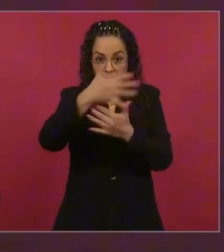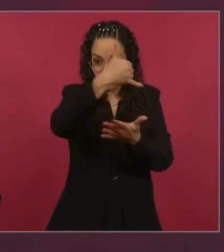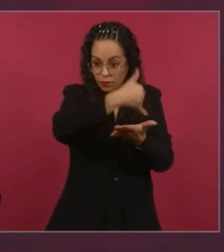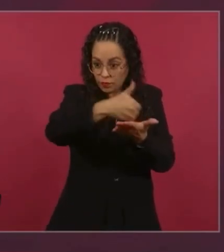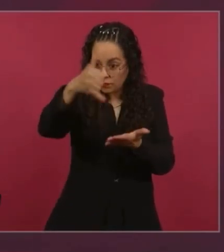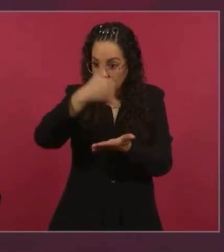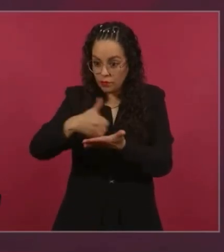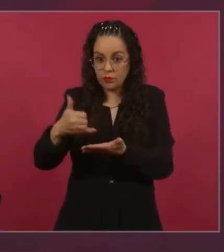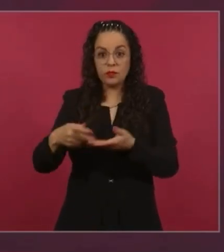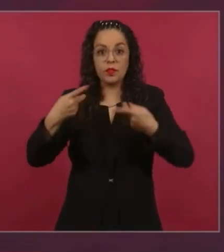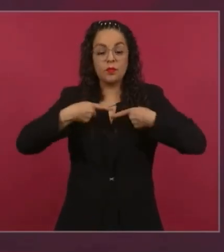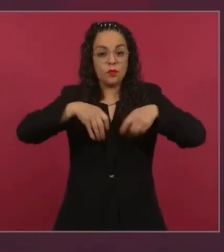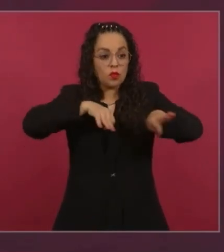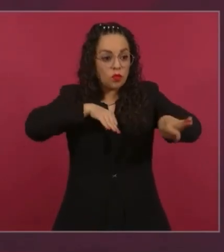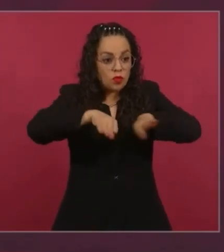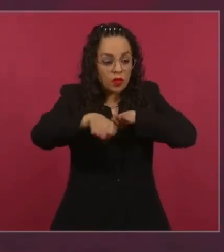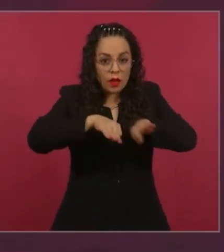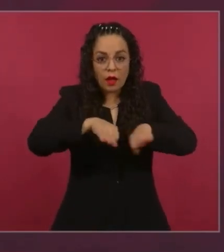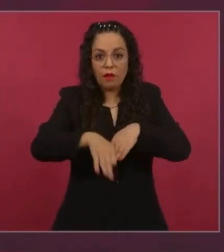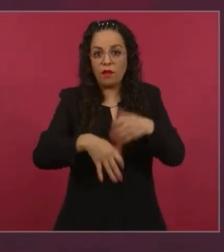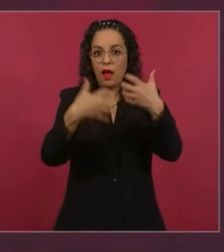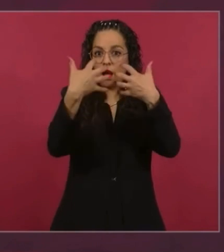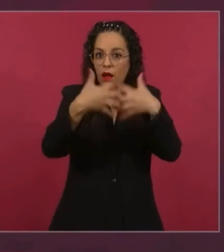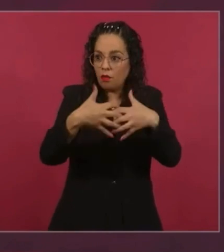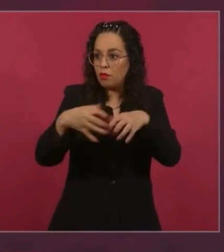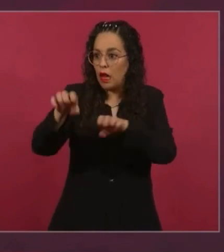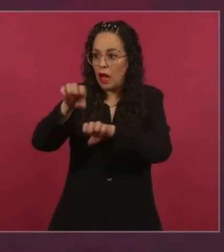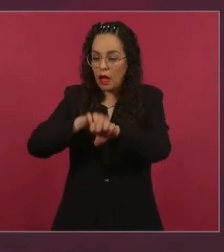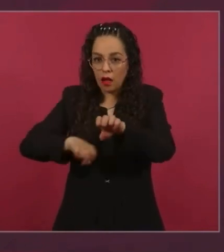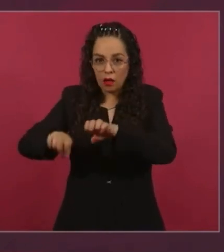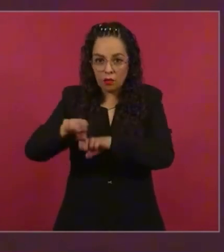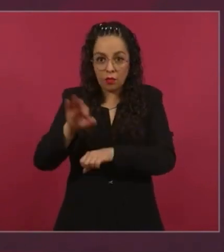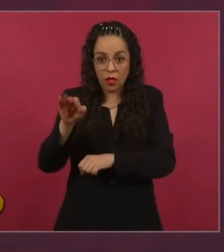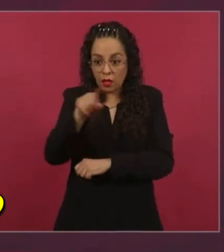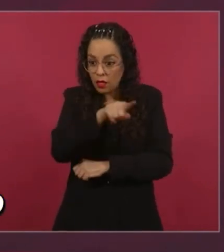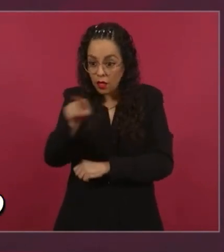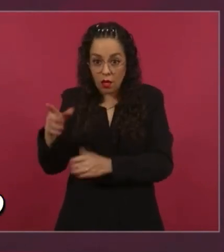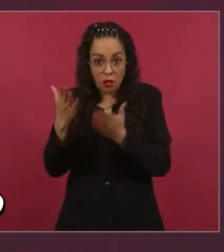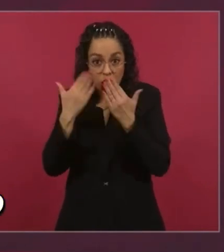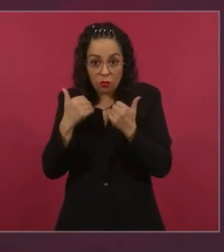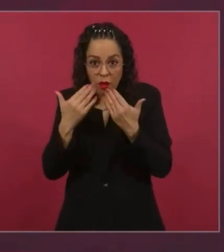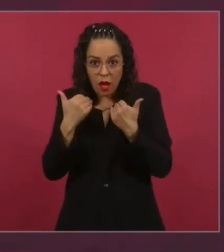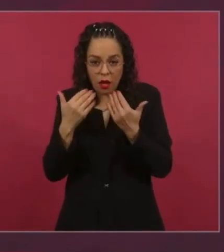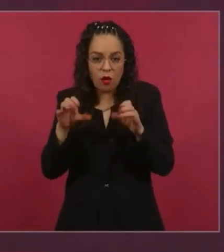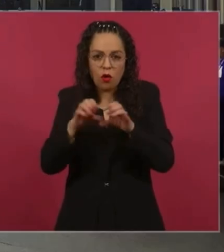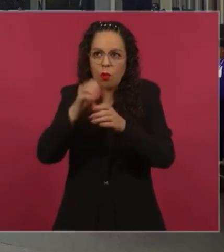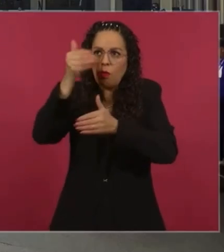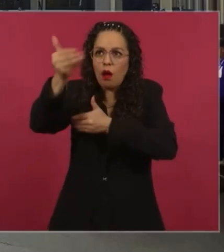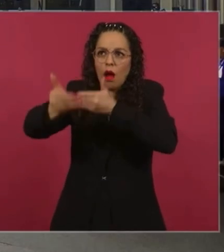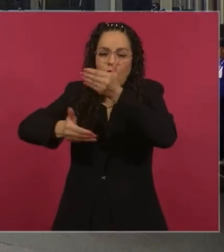Eso es sector social, los trabajadores del campo y de la ciudad.